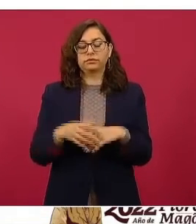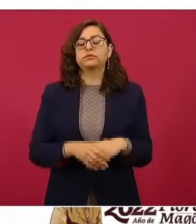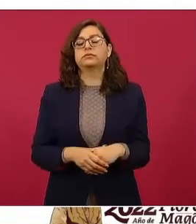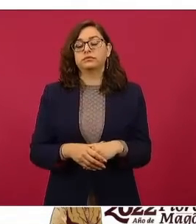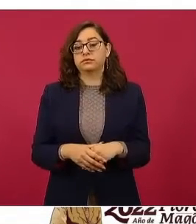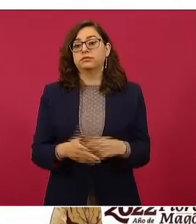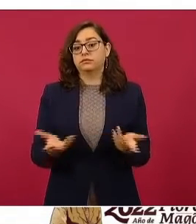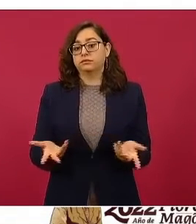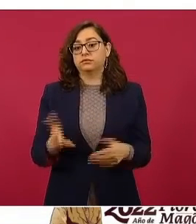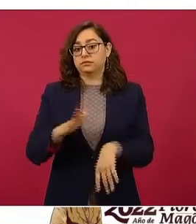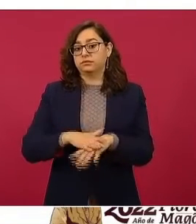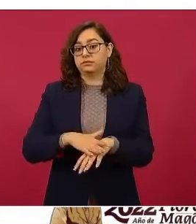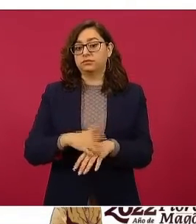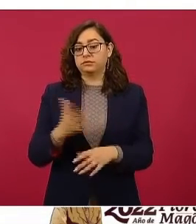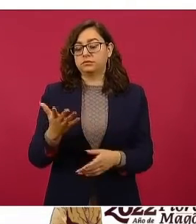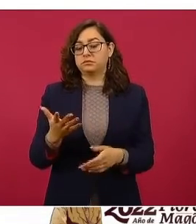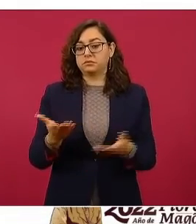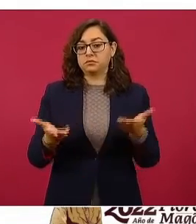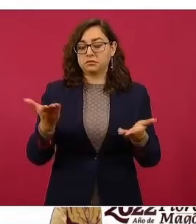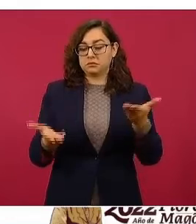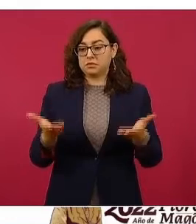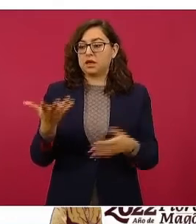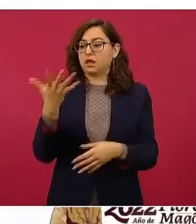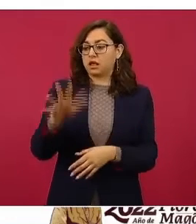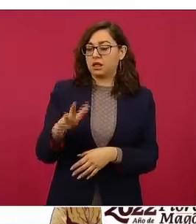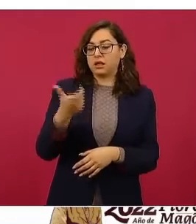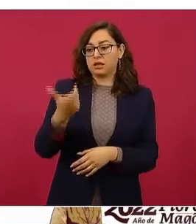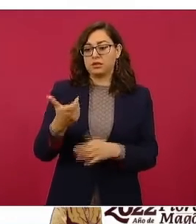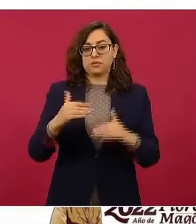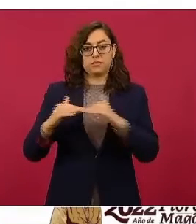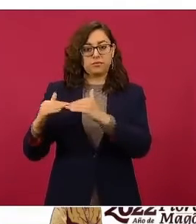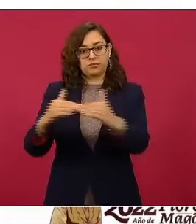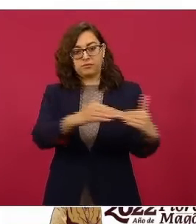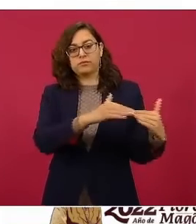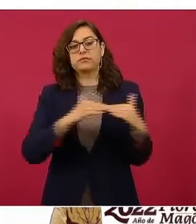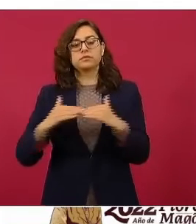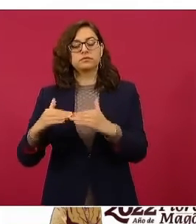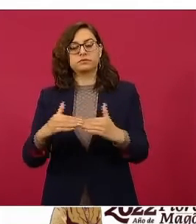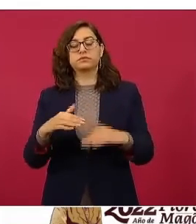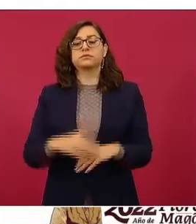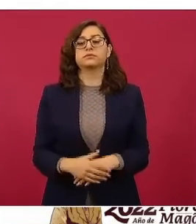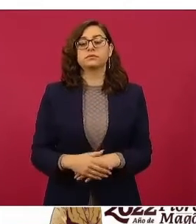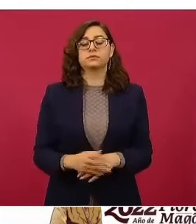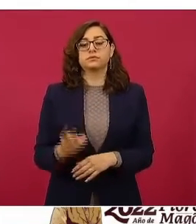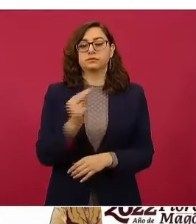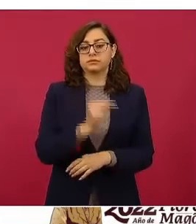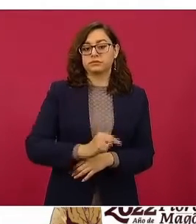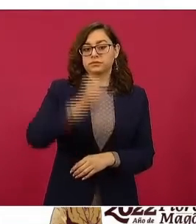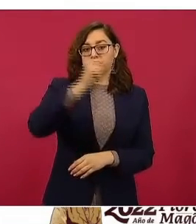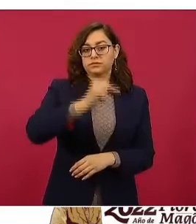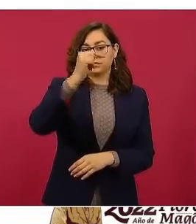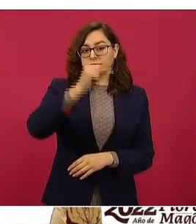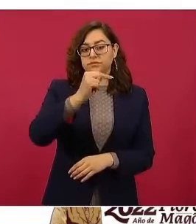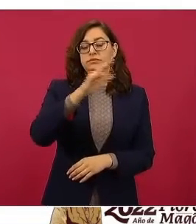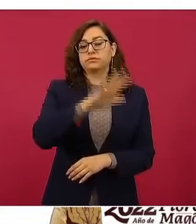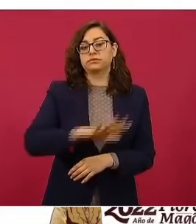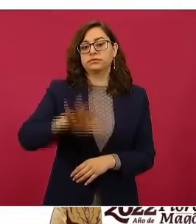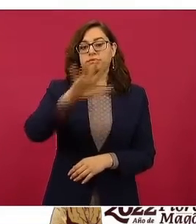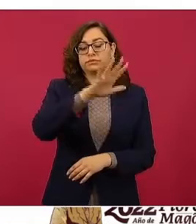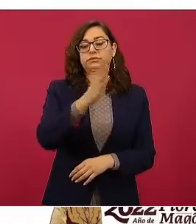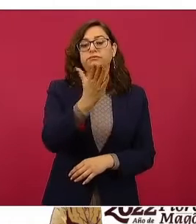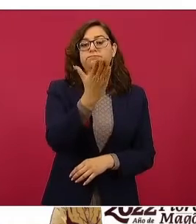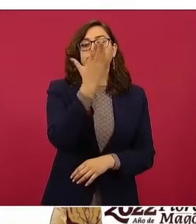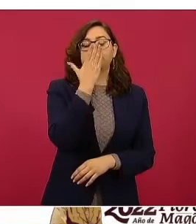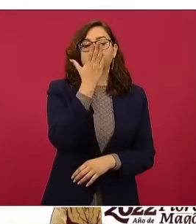es también de las opciones más económicas en esta zona. En la zona norte, Ley de Boulevard Quino, en Hermosillo,